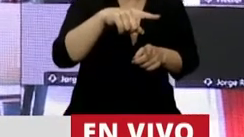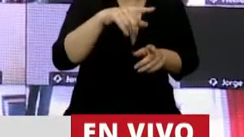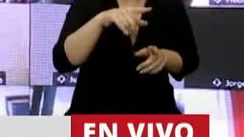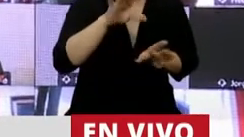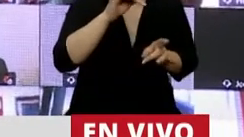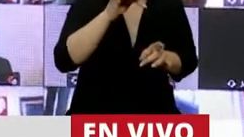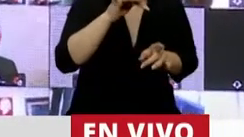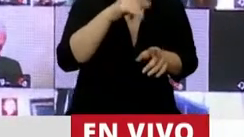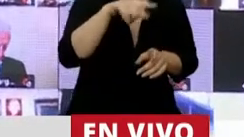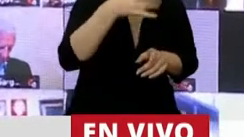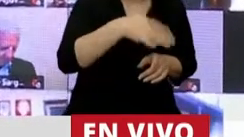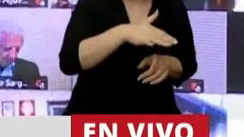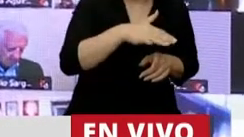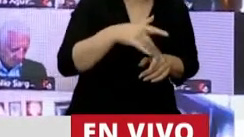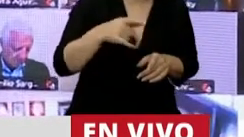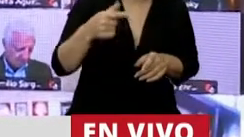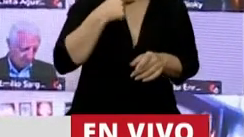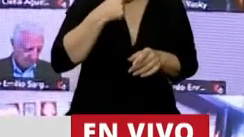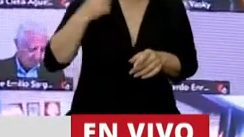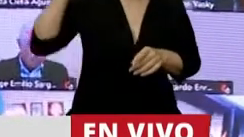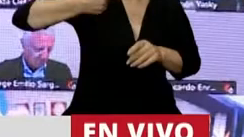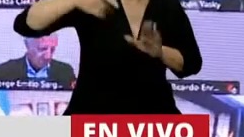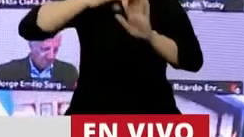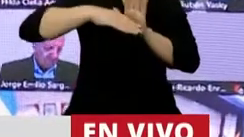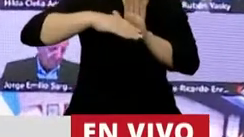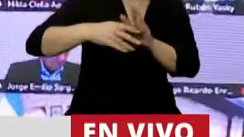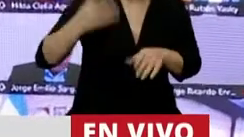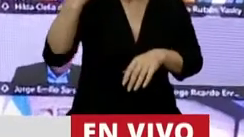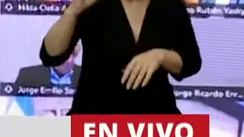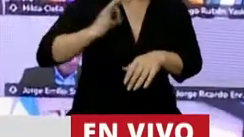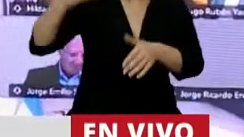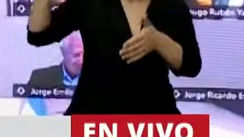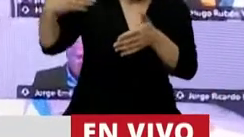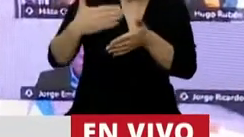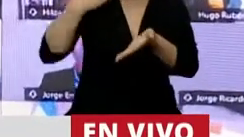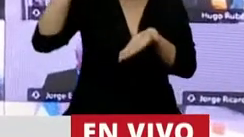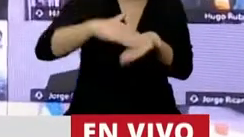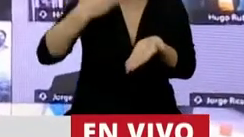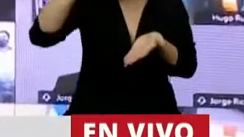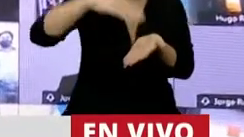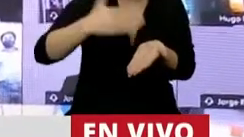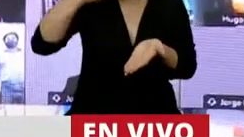Que nos quieran dar recetas de cómo actuar aquellos que durante cuatro años nos prometieron